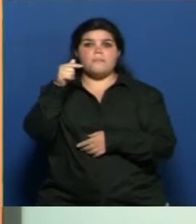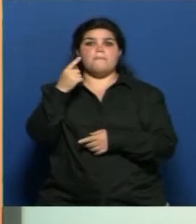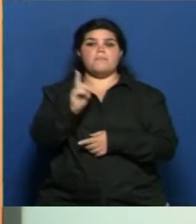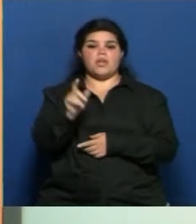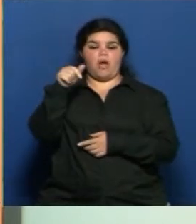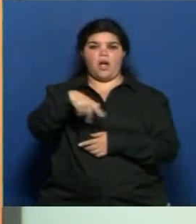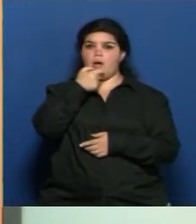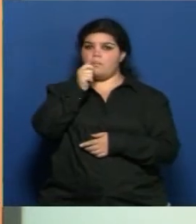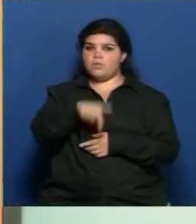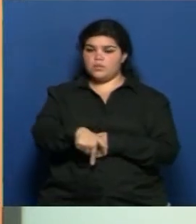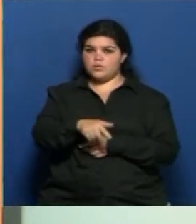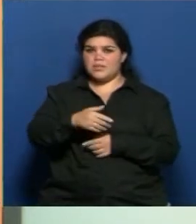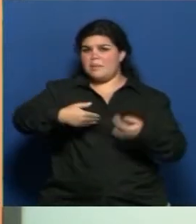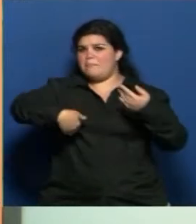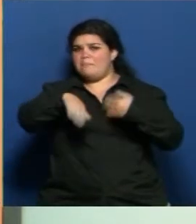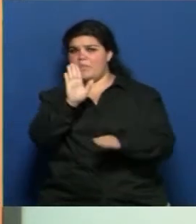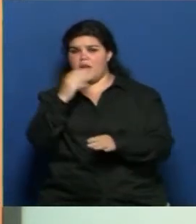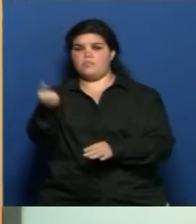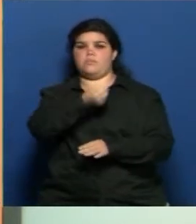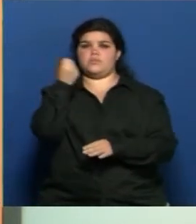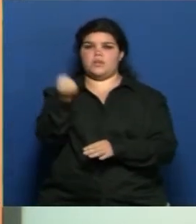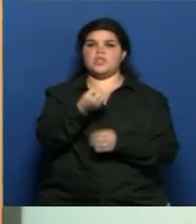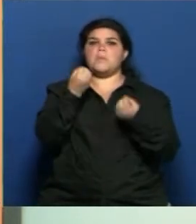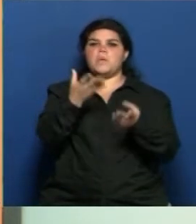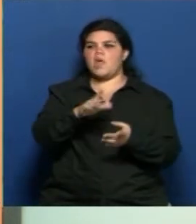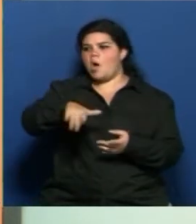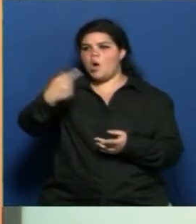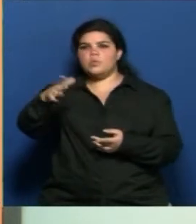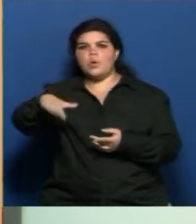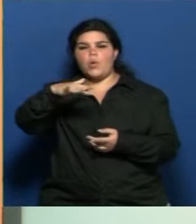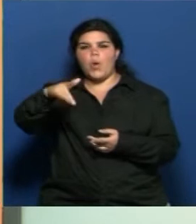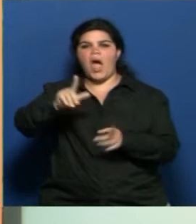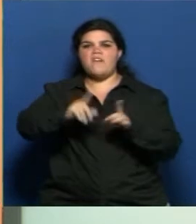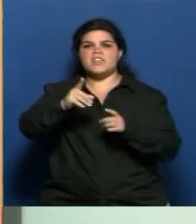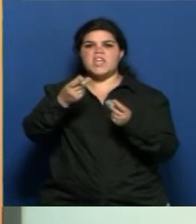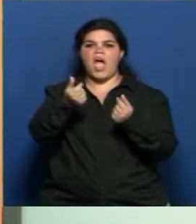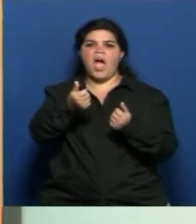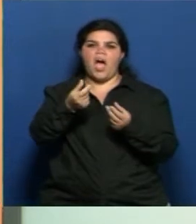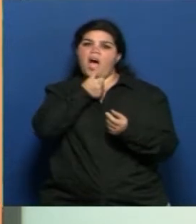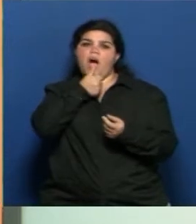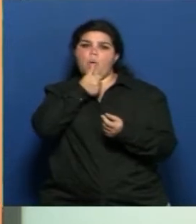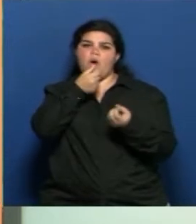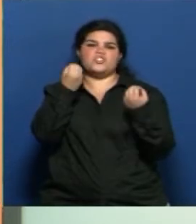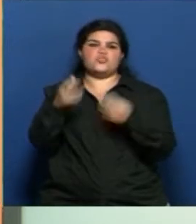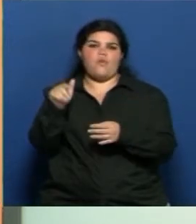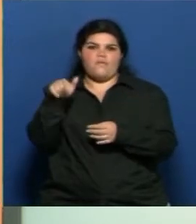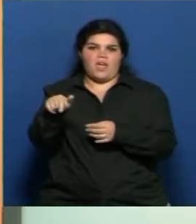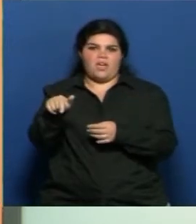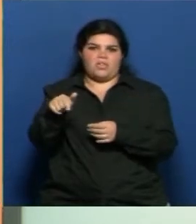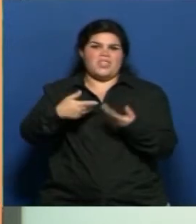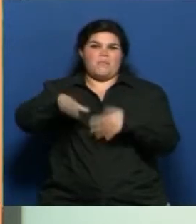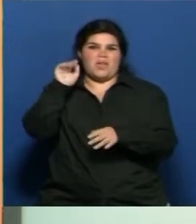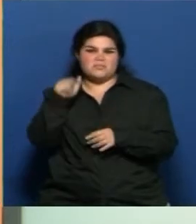fundamental. Porque en otros lados a veces sobra agua y no saben qué hacer con ella. Y en el caso nuestro, bueno, fuera de